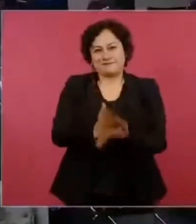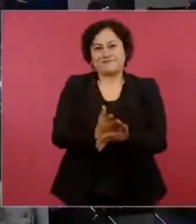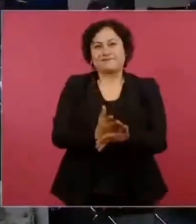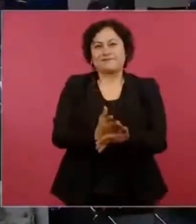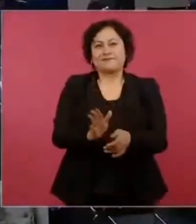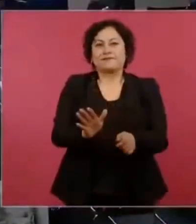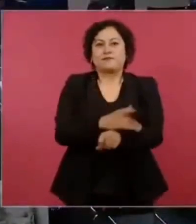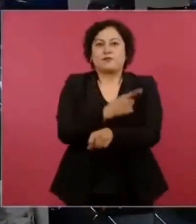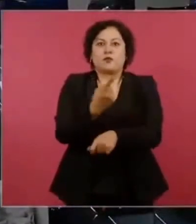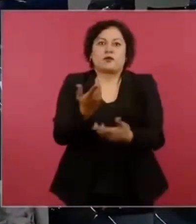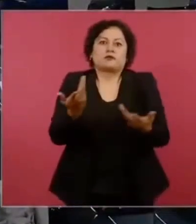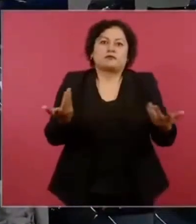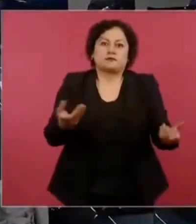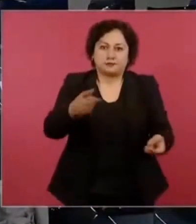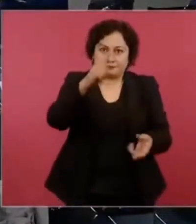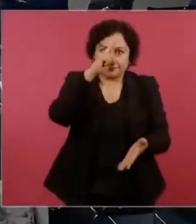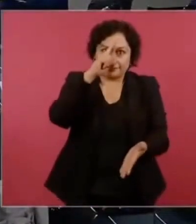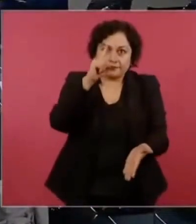que padecemos.